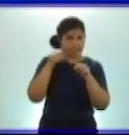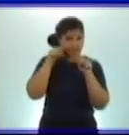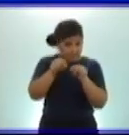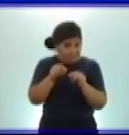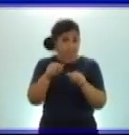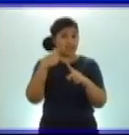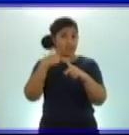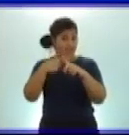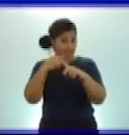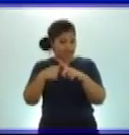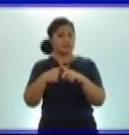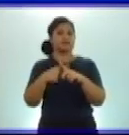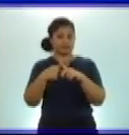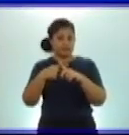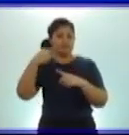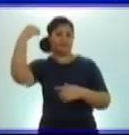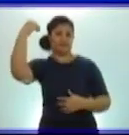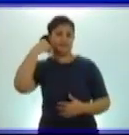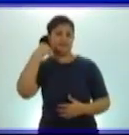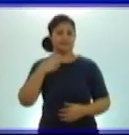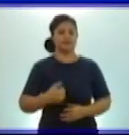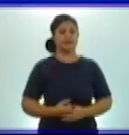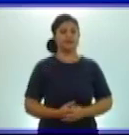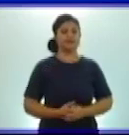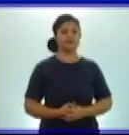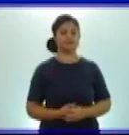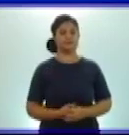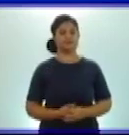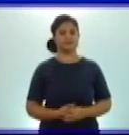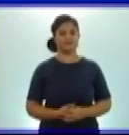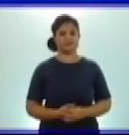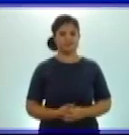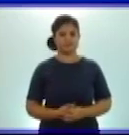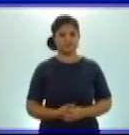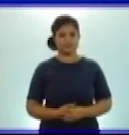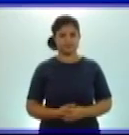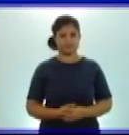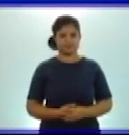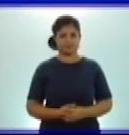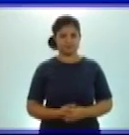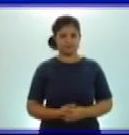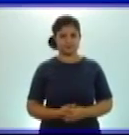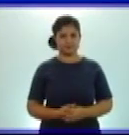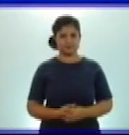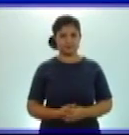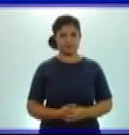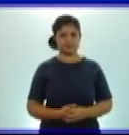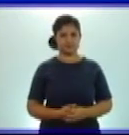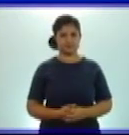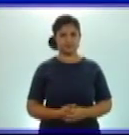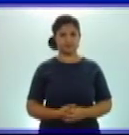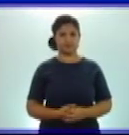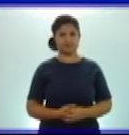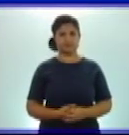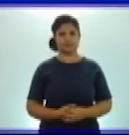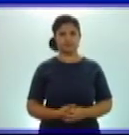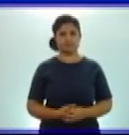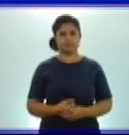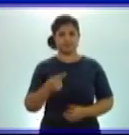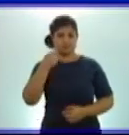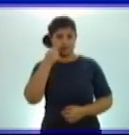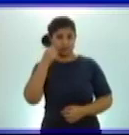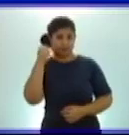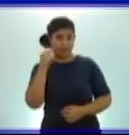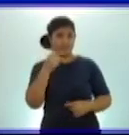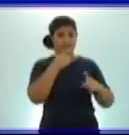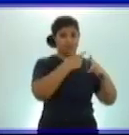X menor que 92.811. Miren, debajo